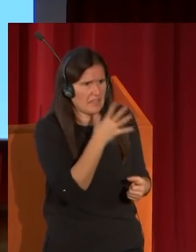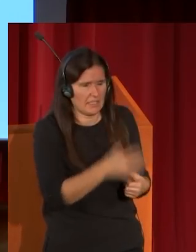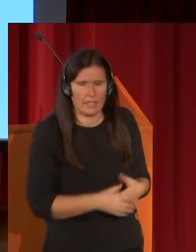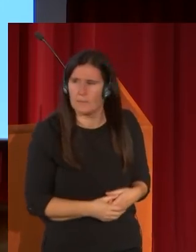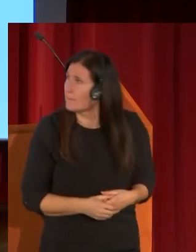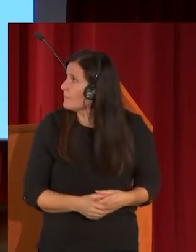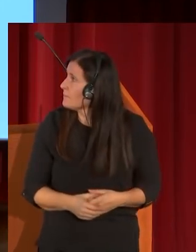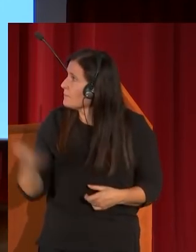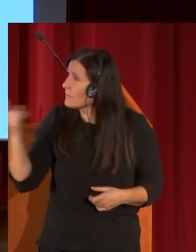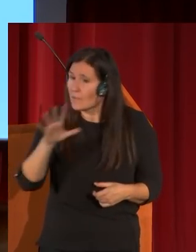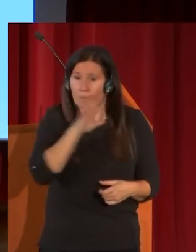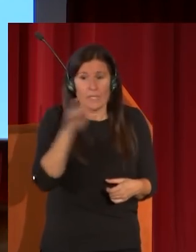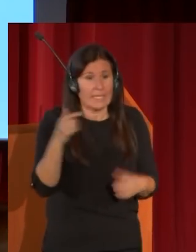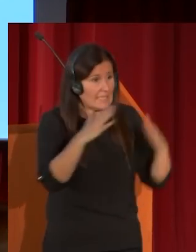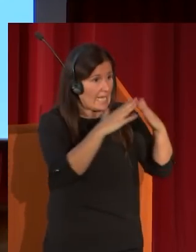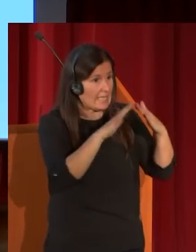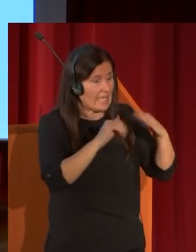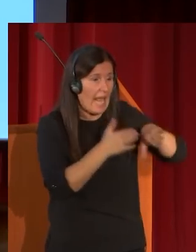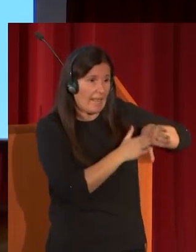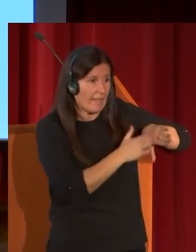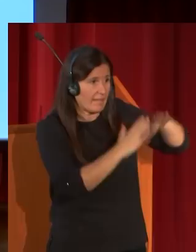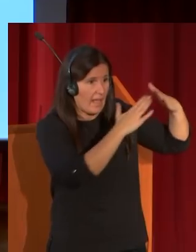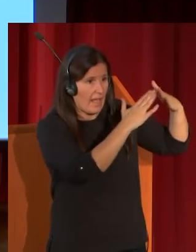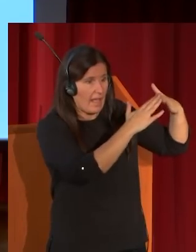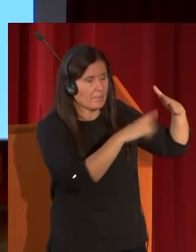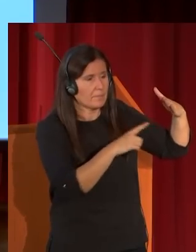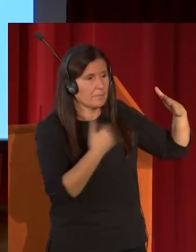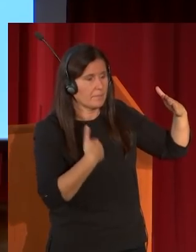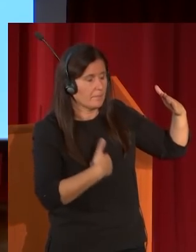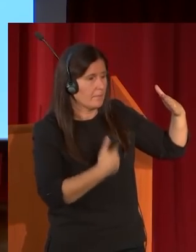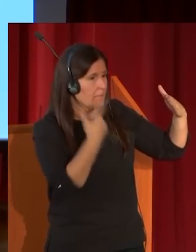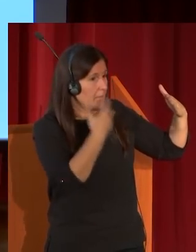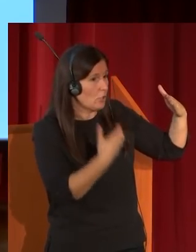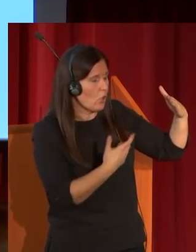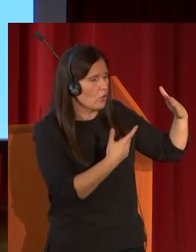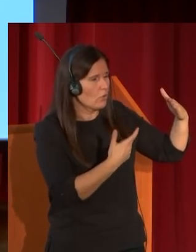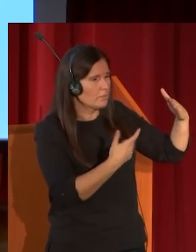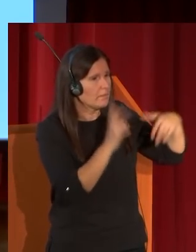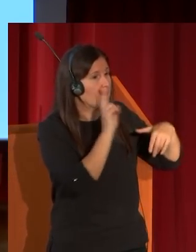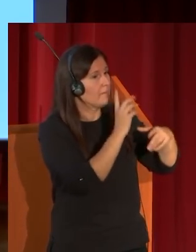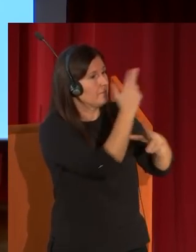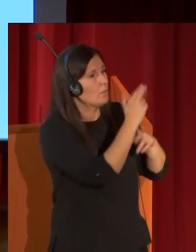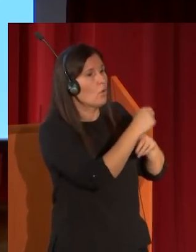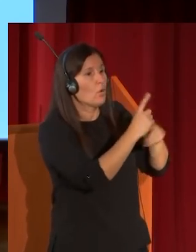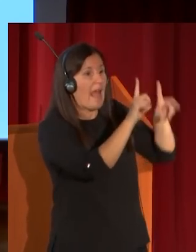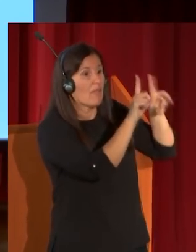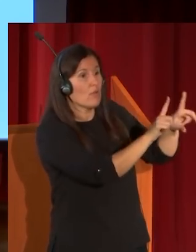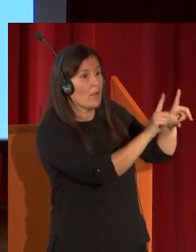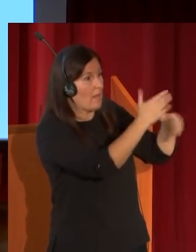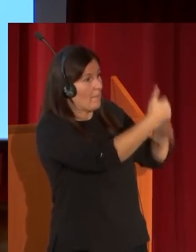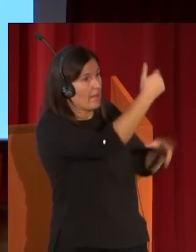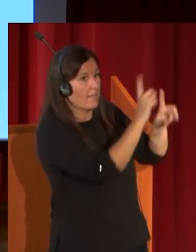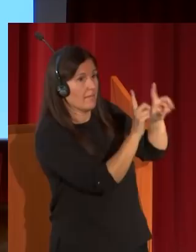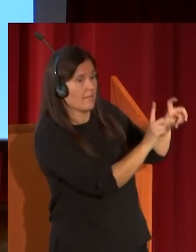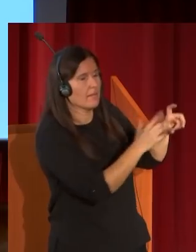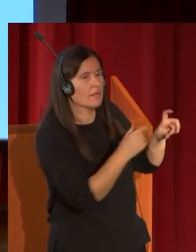y en esta casa que está aquí a la izquierda Fortuny descubre un azulejo empotrado en la pared lo